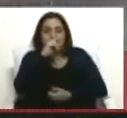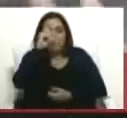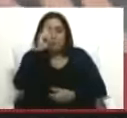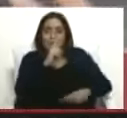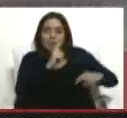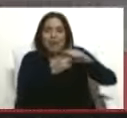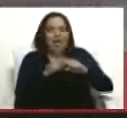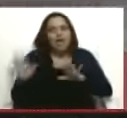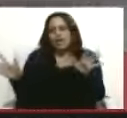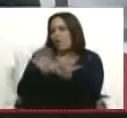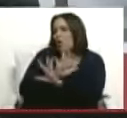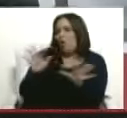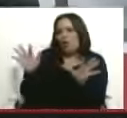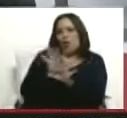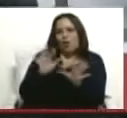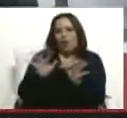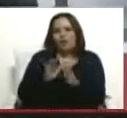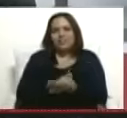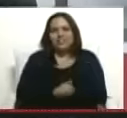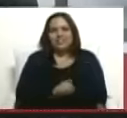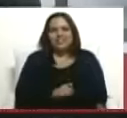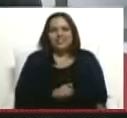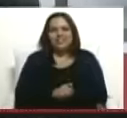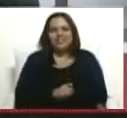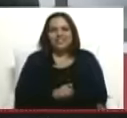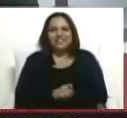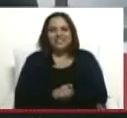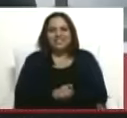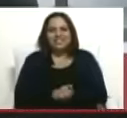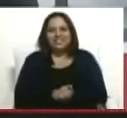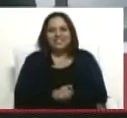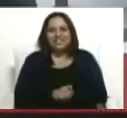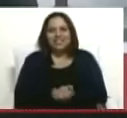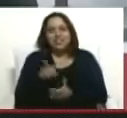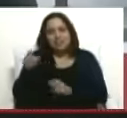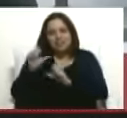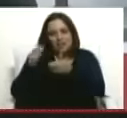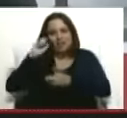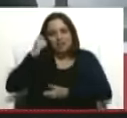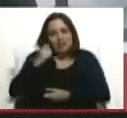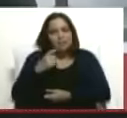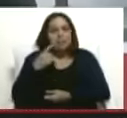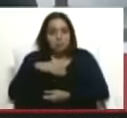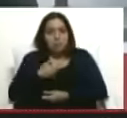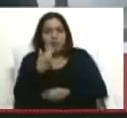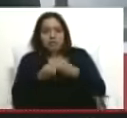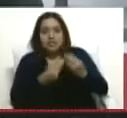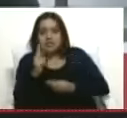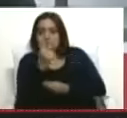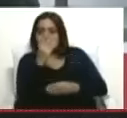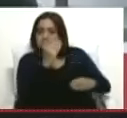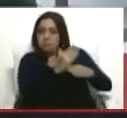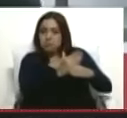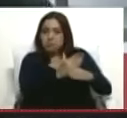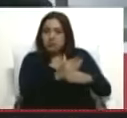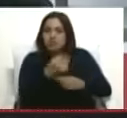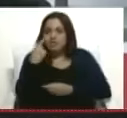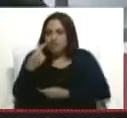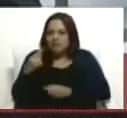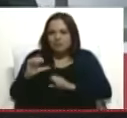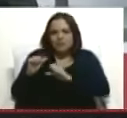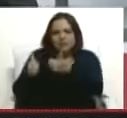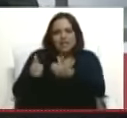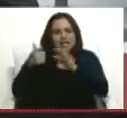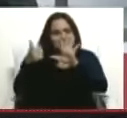Más, y que obviamente no sería recomendable. No, al principio, ¿te acuerdas? Bueno, pero podemos hacer una segunda parte, ¿quién dijo que no? Tú dijiste, vamos a arrancar a las 6,